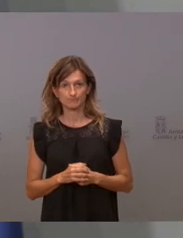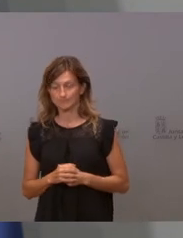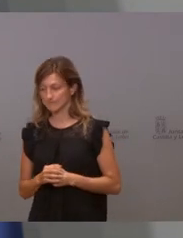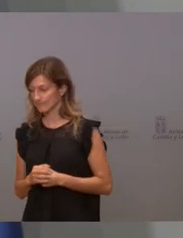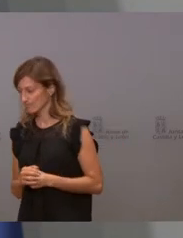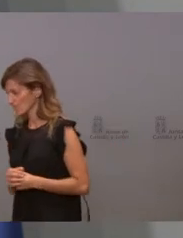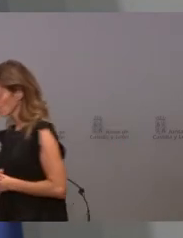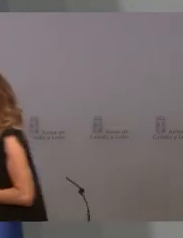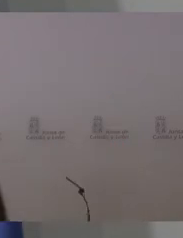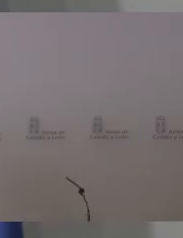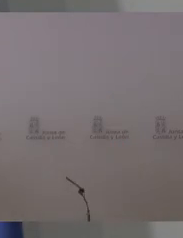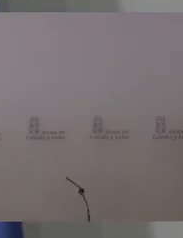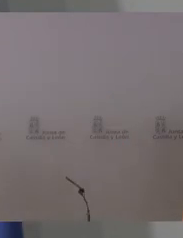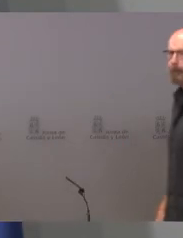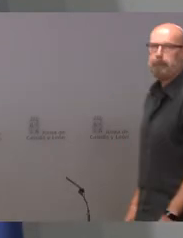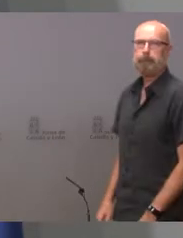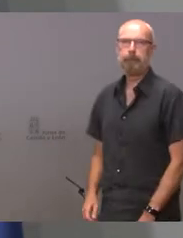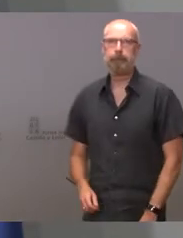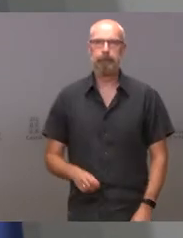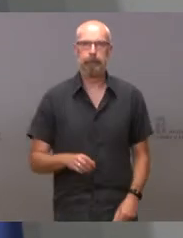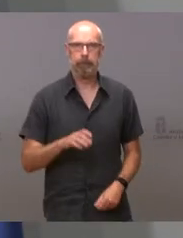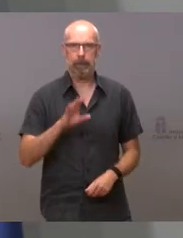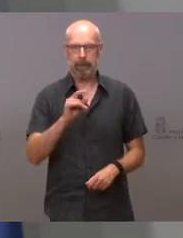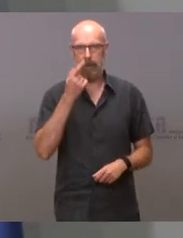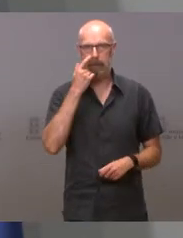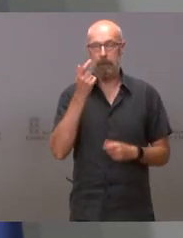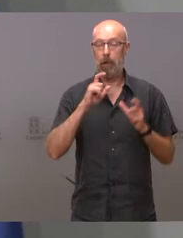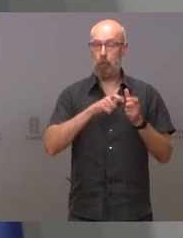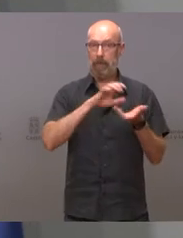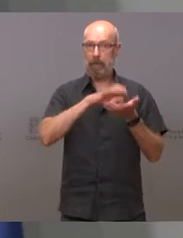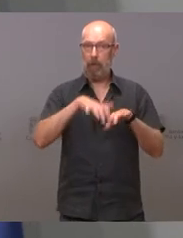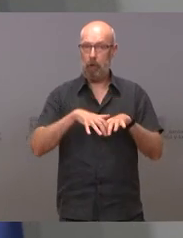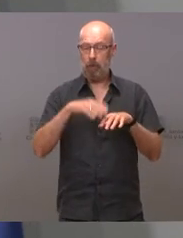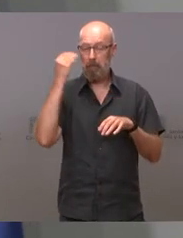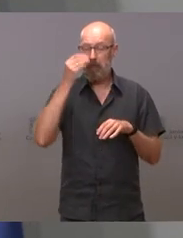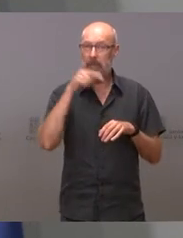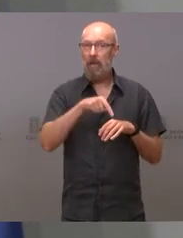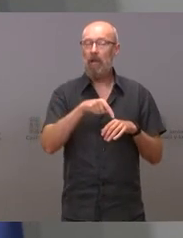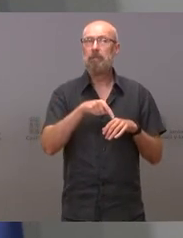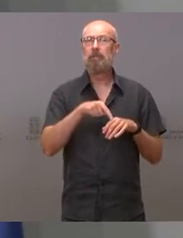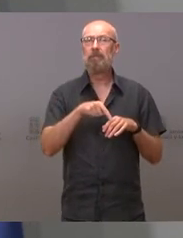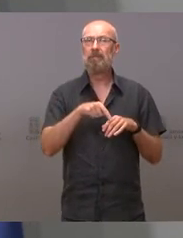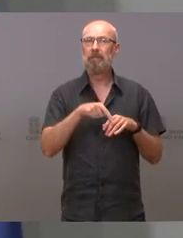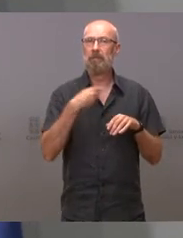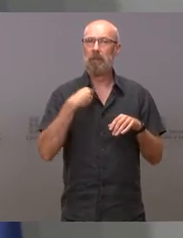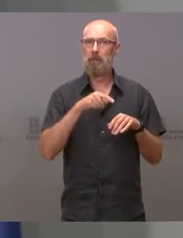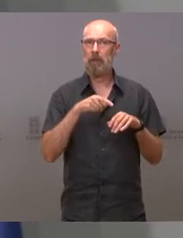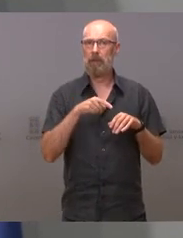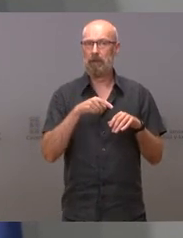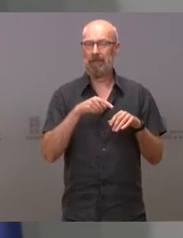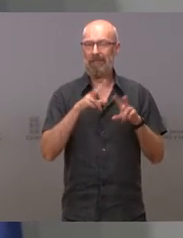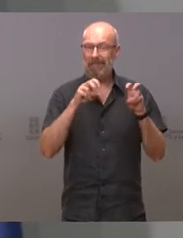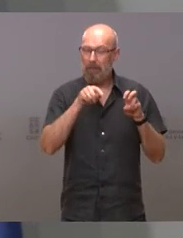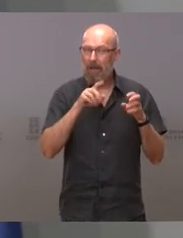Sí, bueno, la Junta no se ha planteado una postura como tal Junta a este respecto.